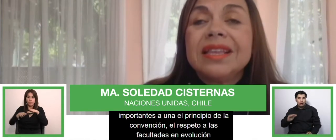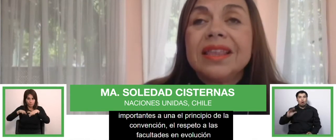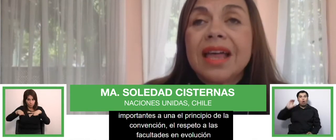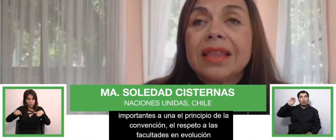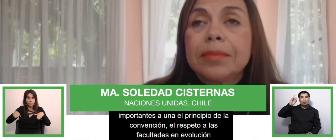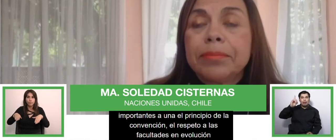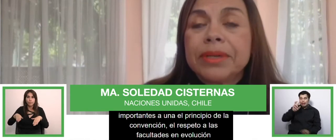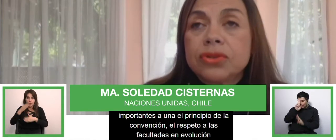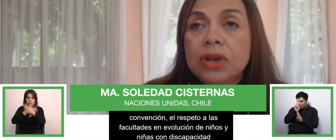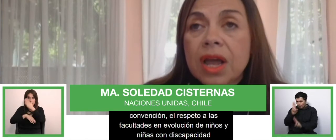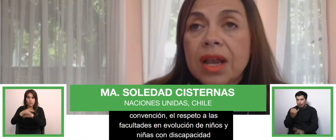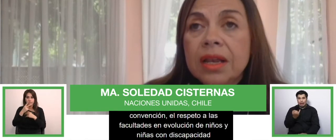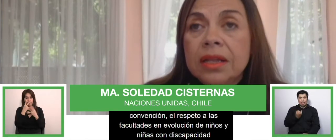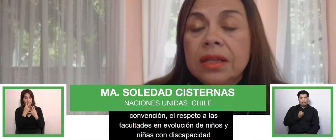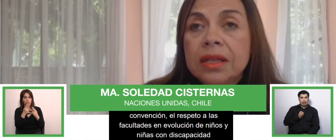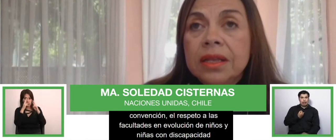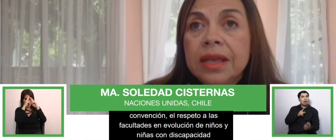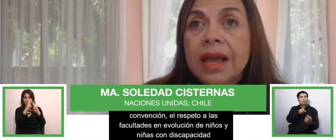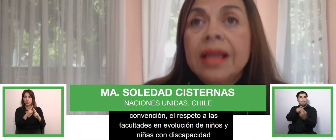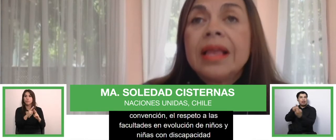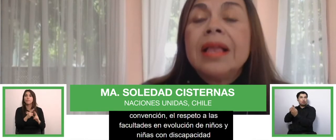identidad personal.